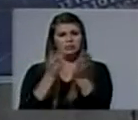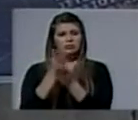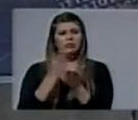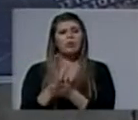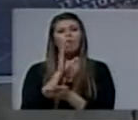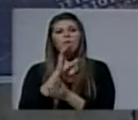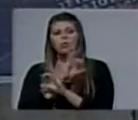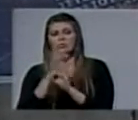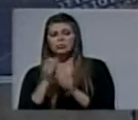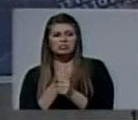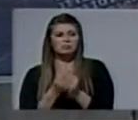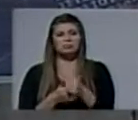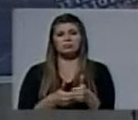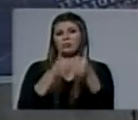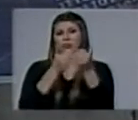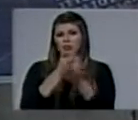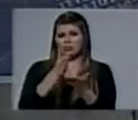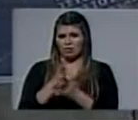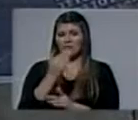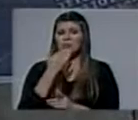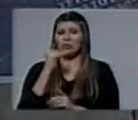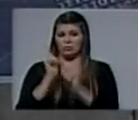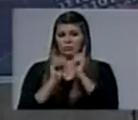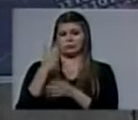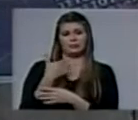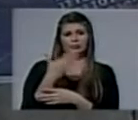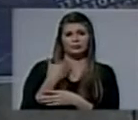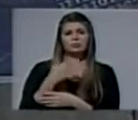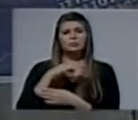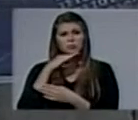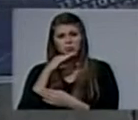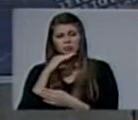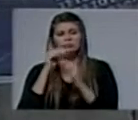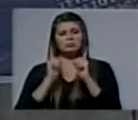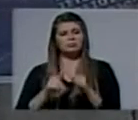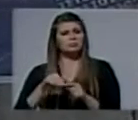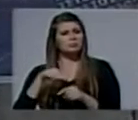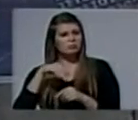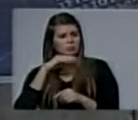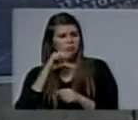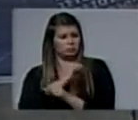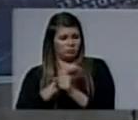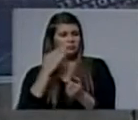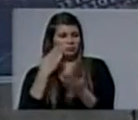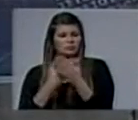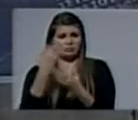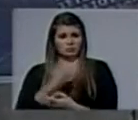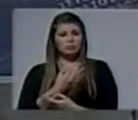cómo éstas puedan perjudicarle. Y hay muchos reclamos. Y muchos de estos muy justificados.